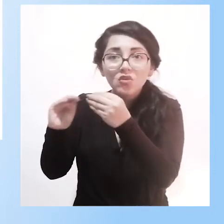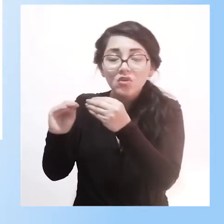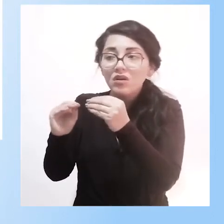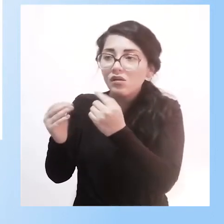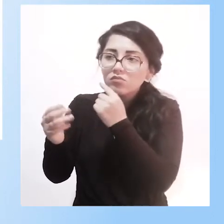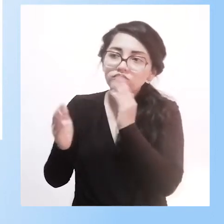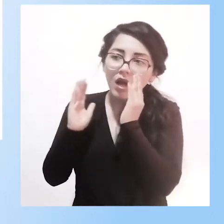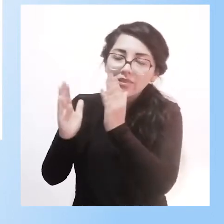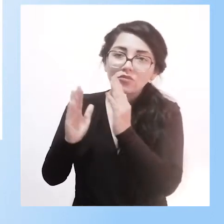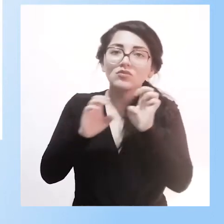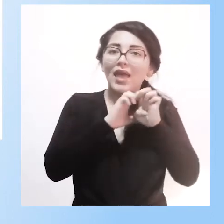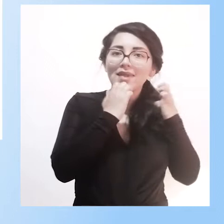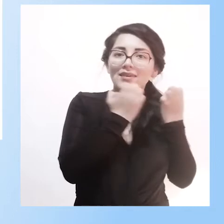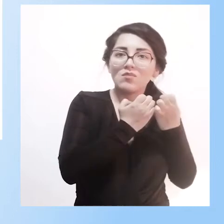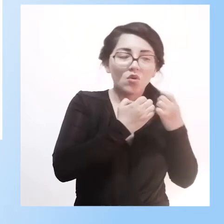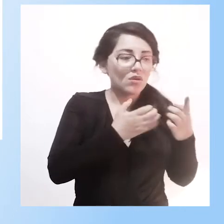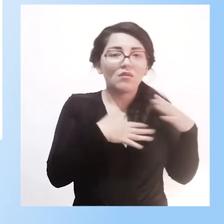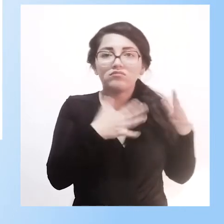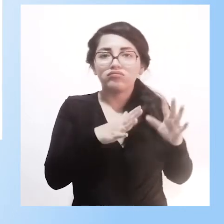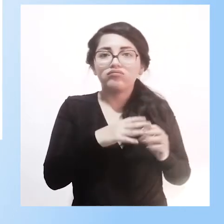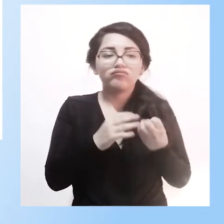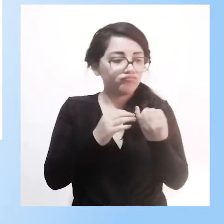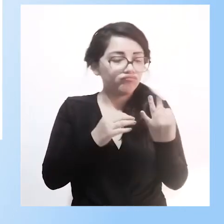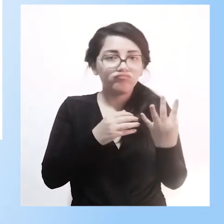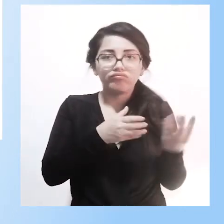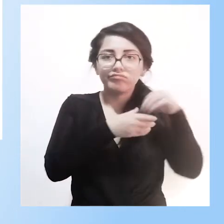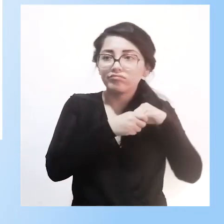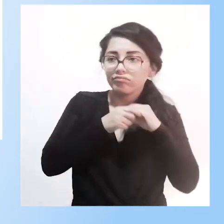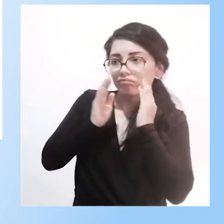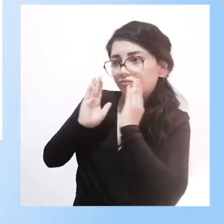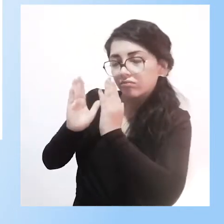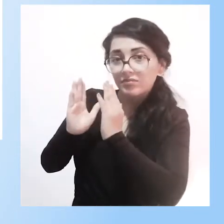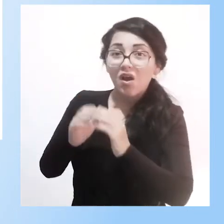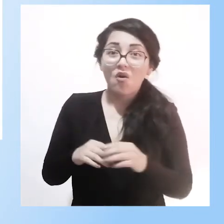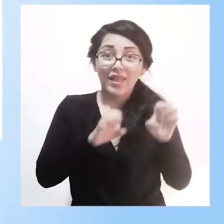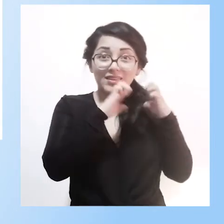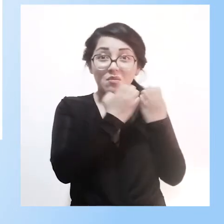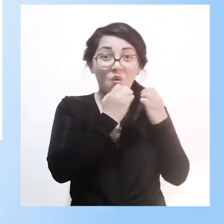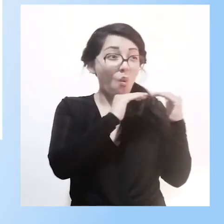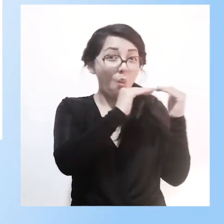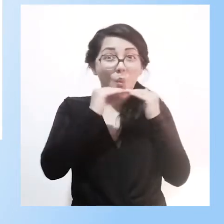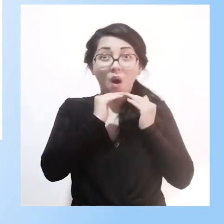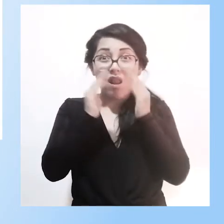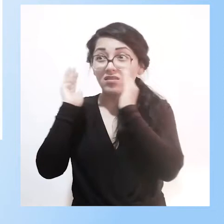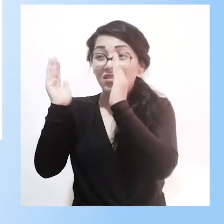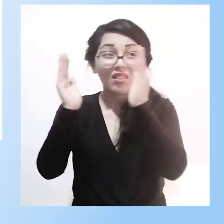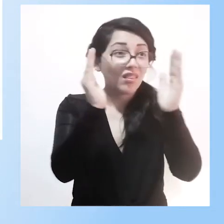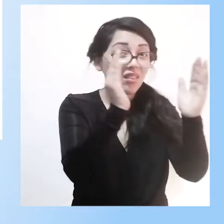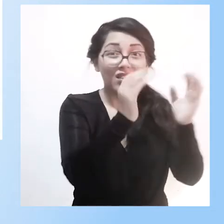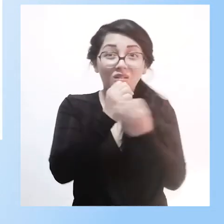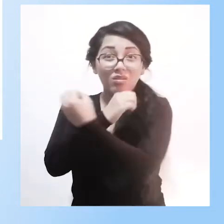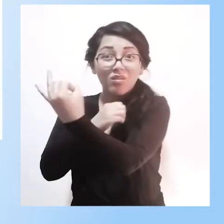específico para ese caso. No hay un equipo que sirva para todo, al contrario, el equipo se forma